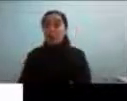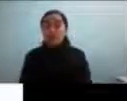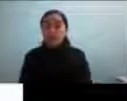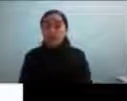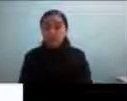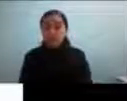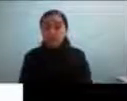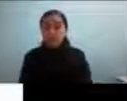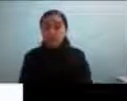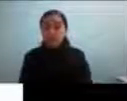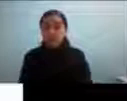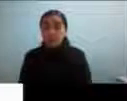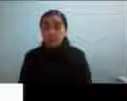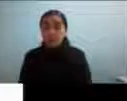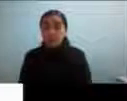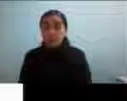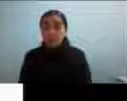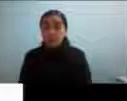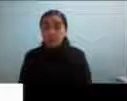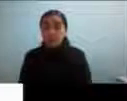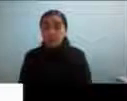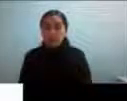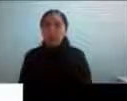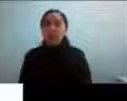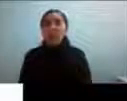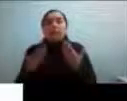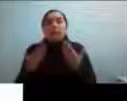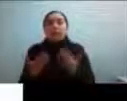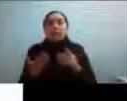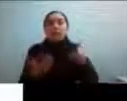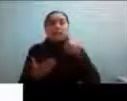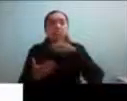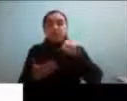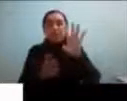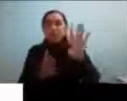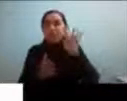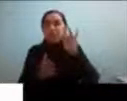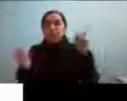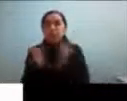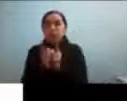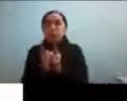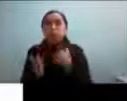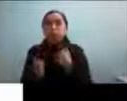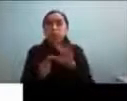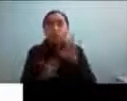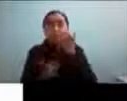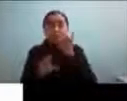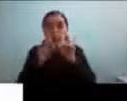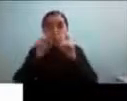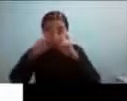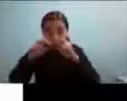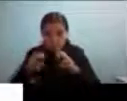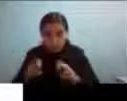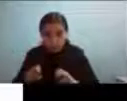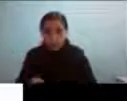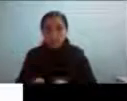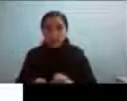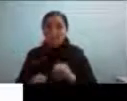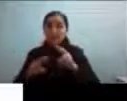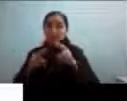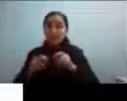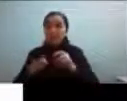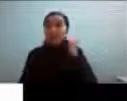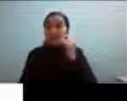Entonces ¿qué saco yo de aquí? Primero que los agazgos de investigación en autistas en niños